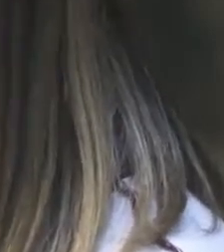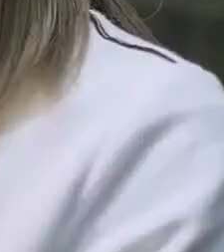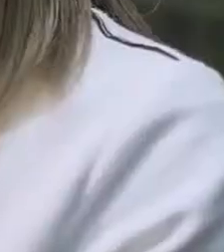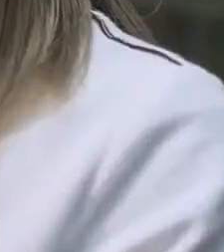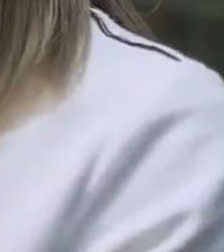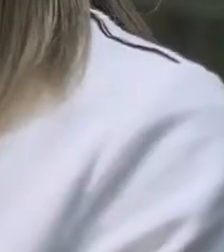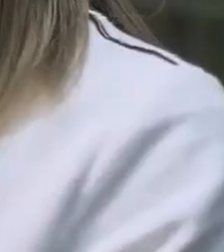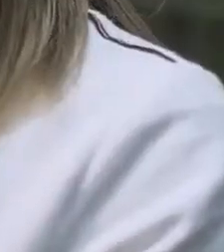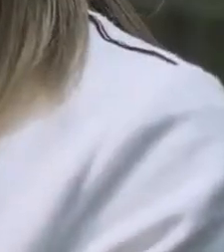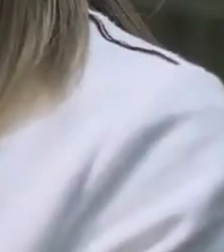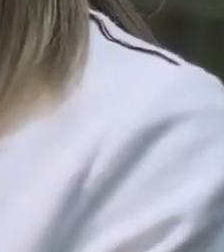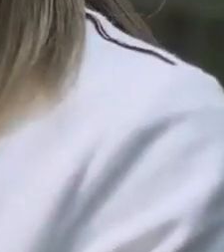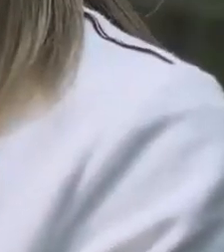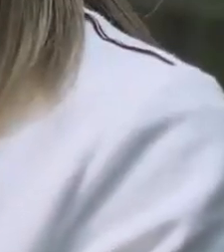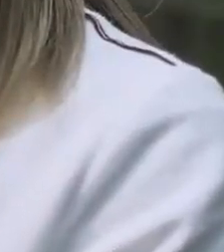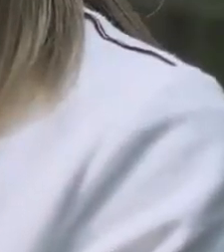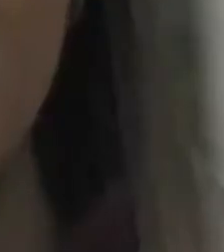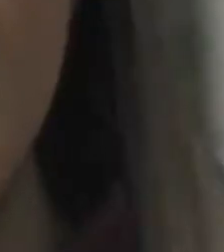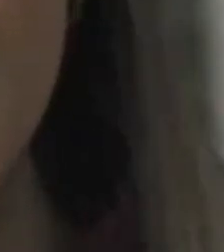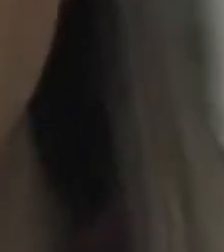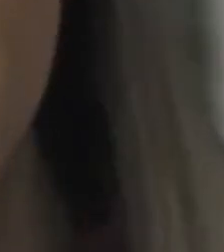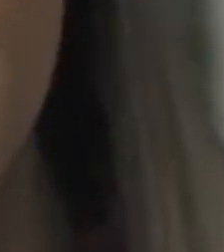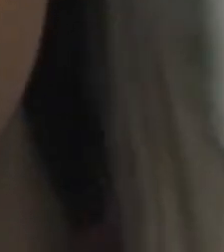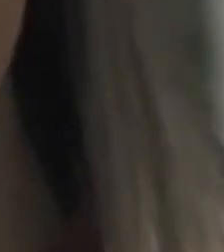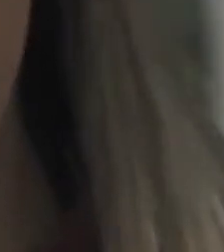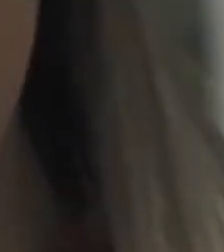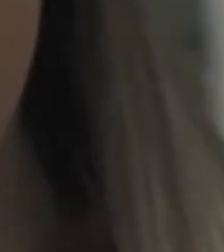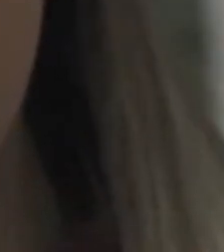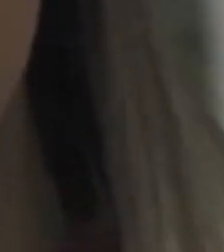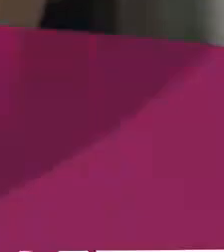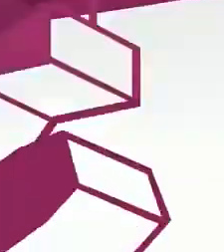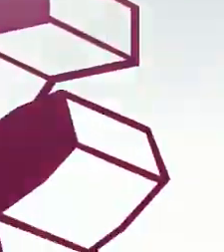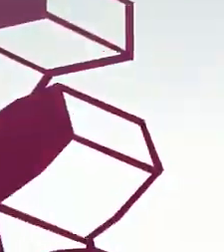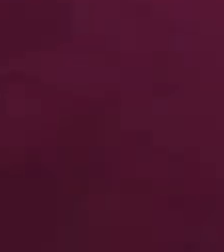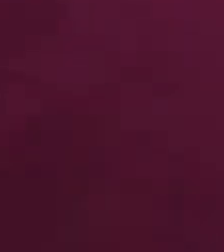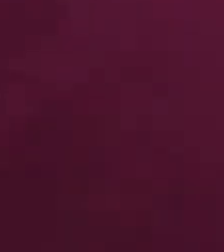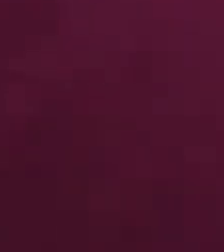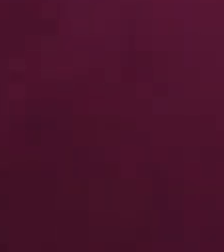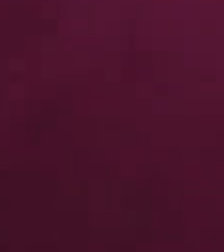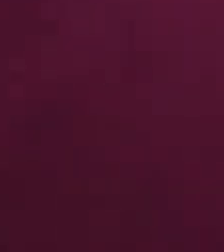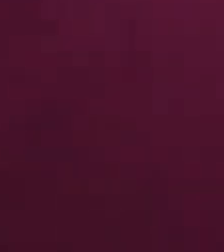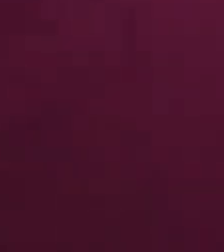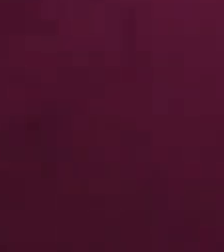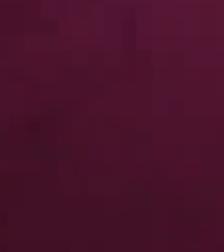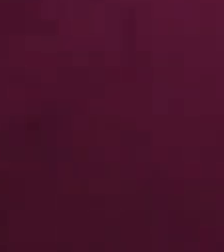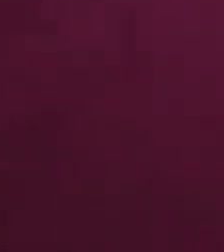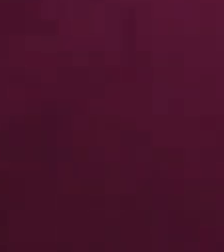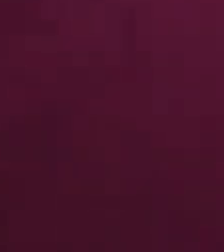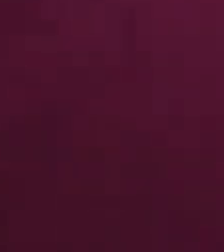Administrativas. Orgullosamente Politécnicos, poniendo siempre la técnica al servicio de la patria.